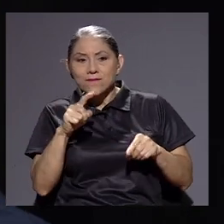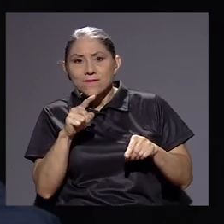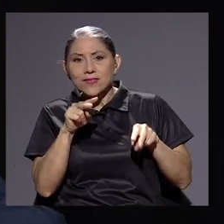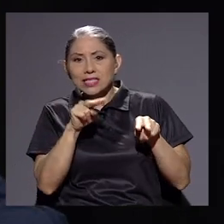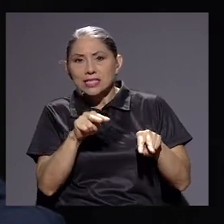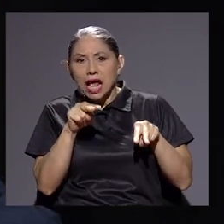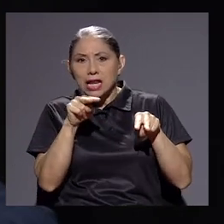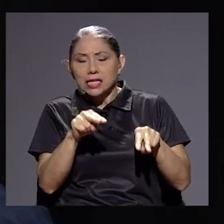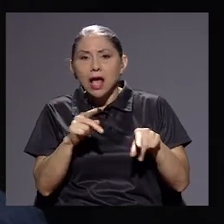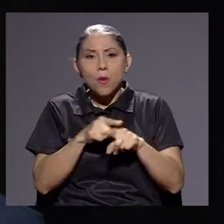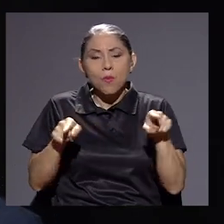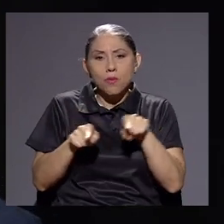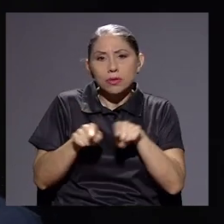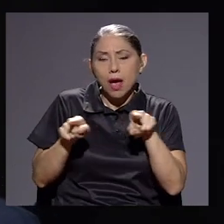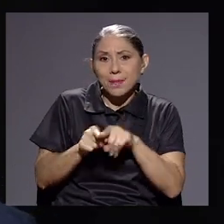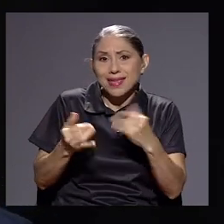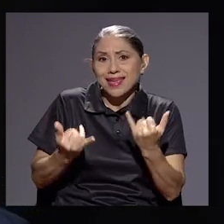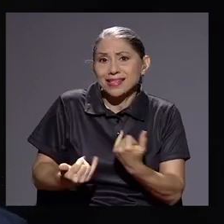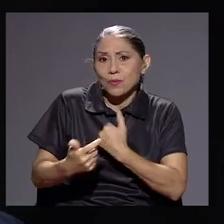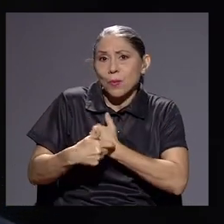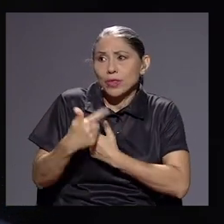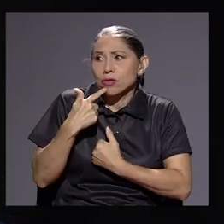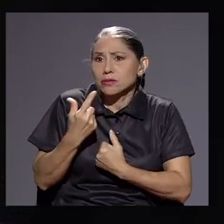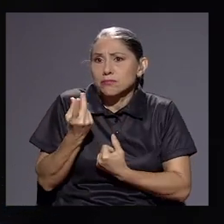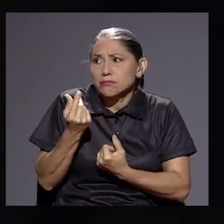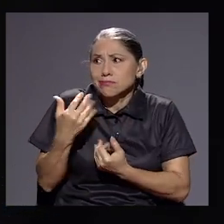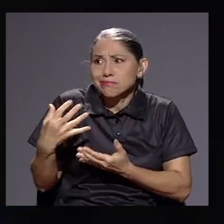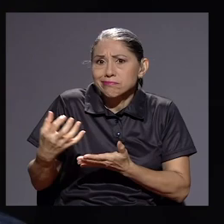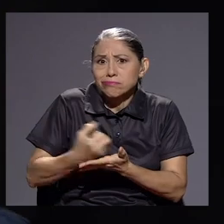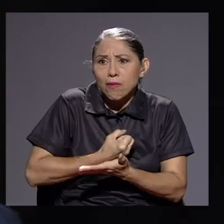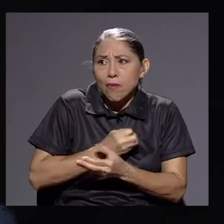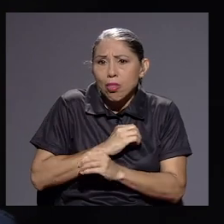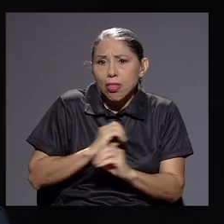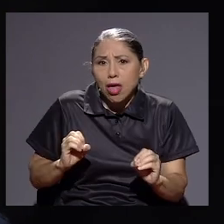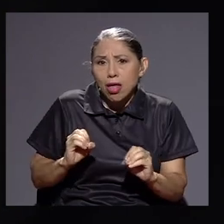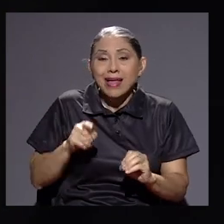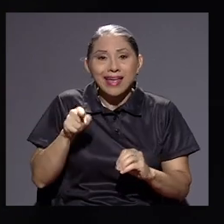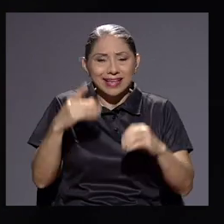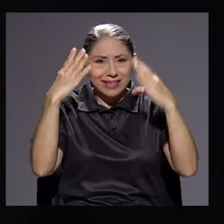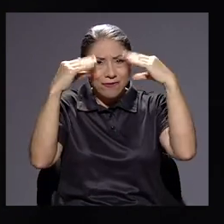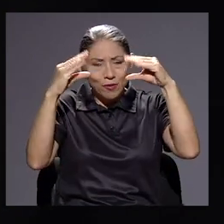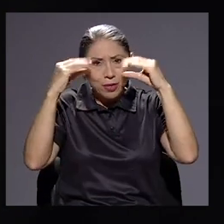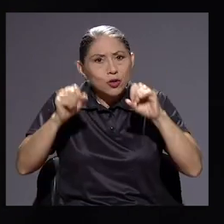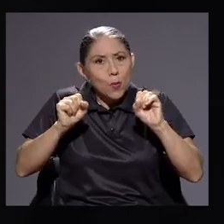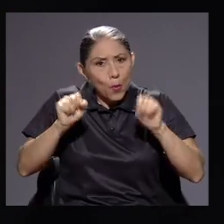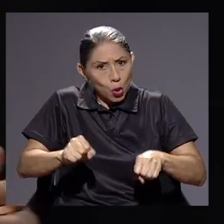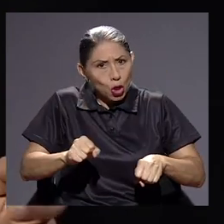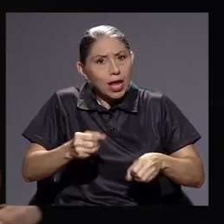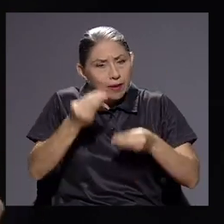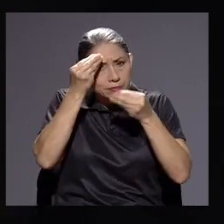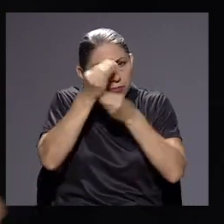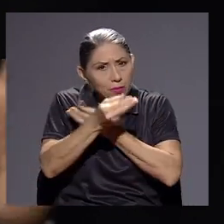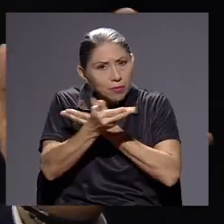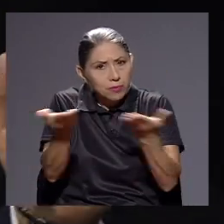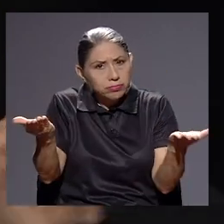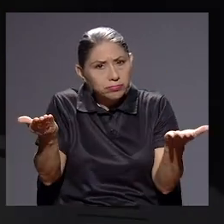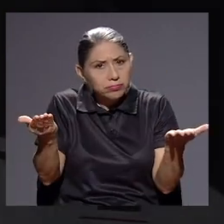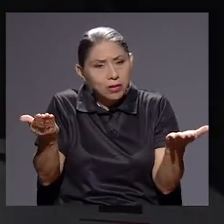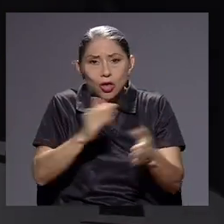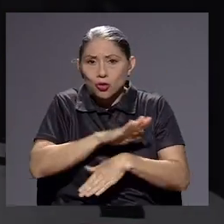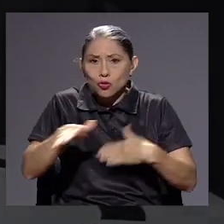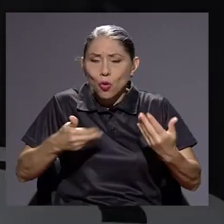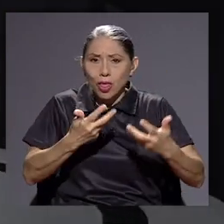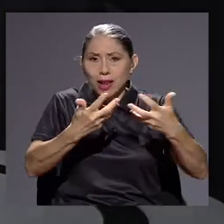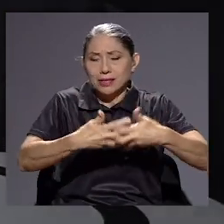que en este momento se habla de que no se recauda y esa información en algún momento podría tenerse de parte de todas las